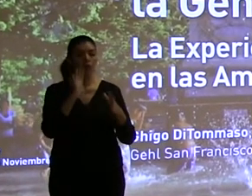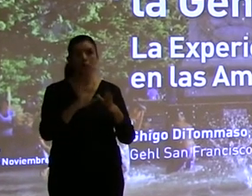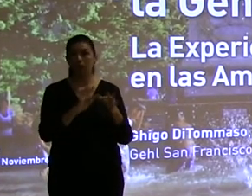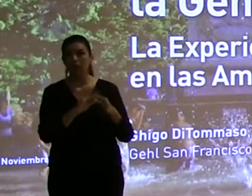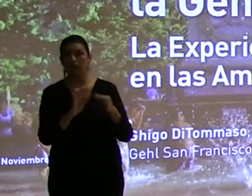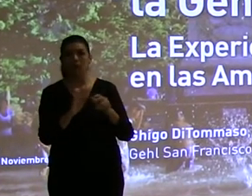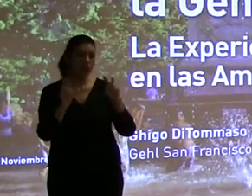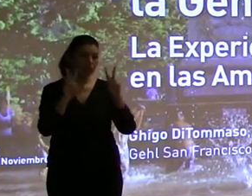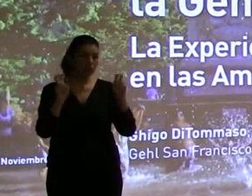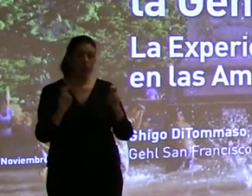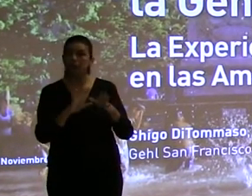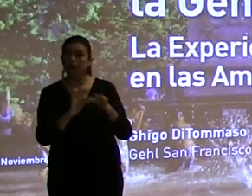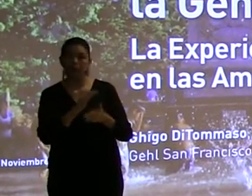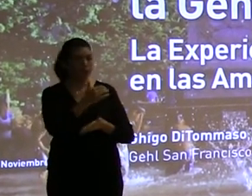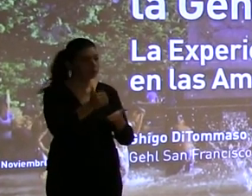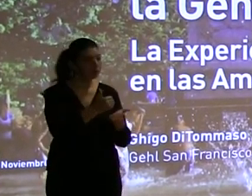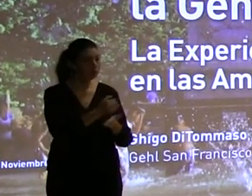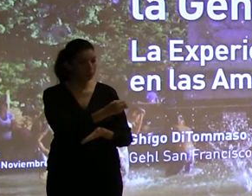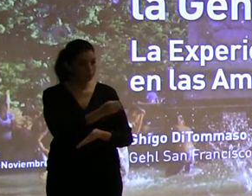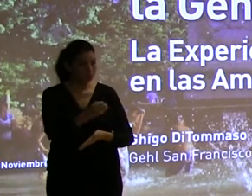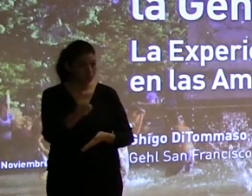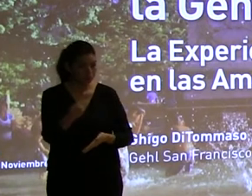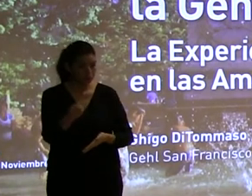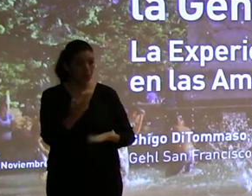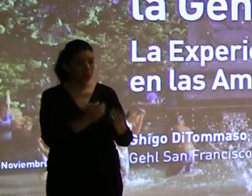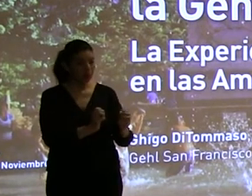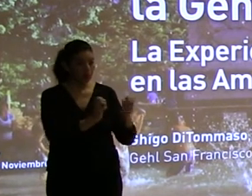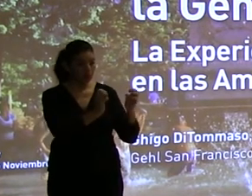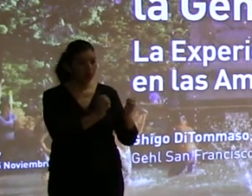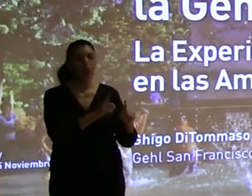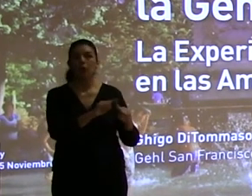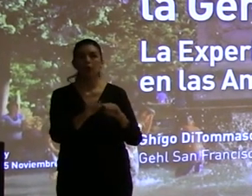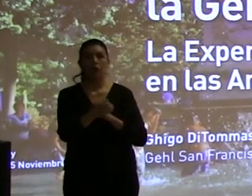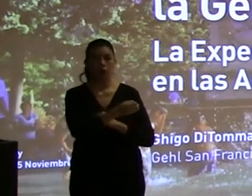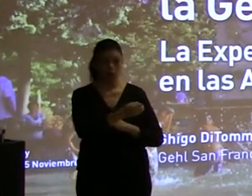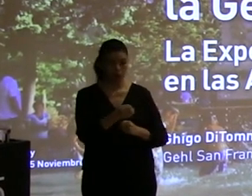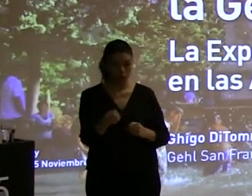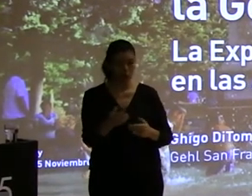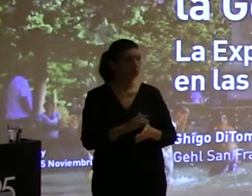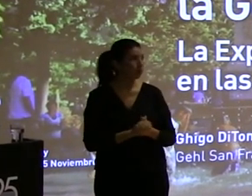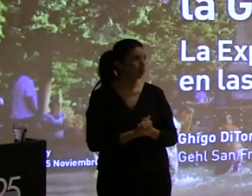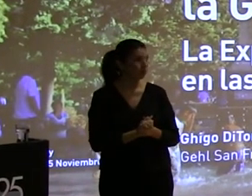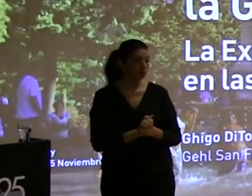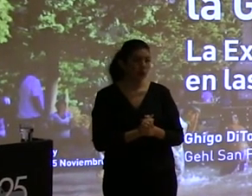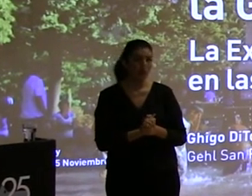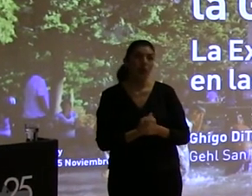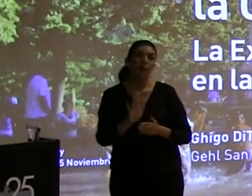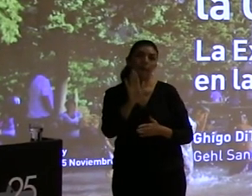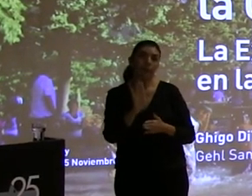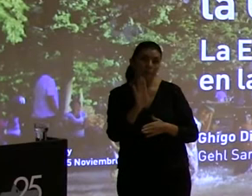podemos pasar de un trabajo en el cambio